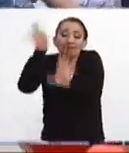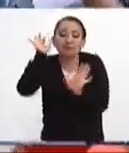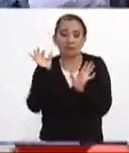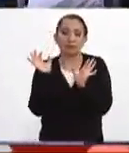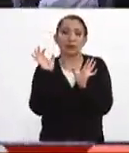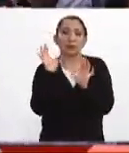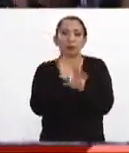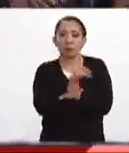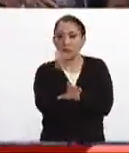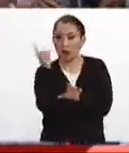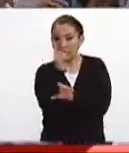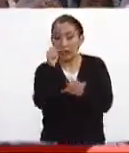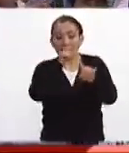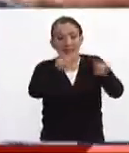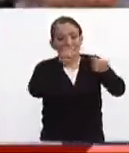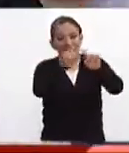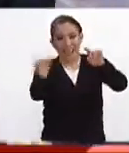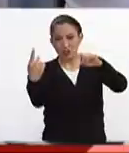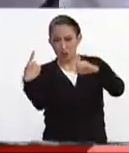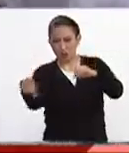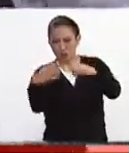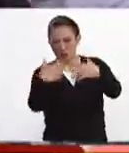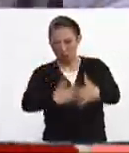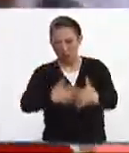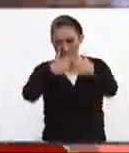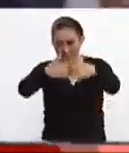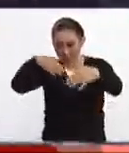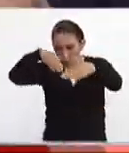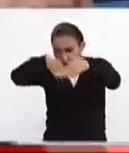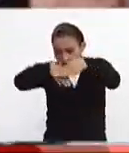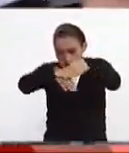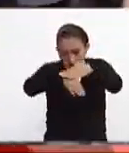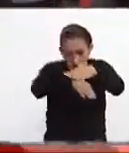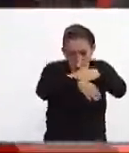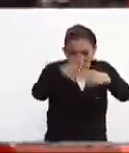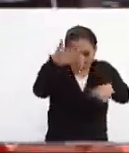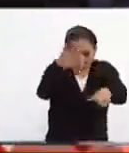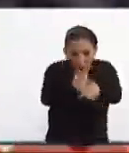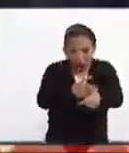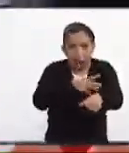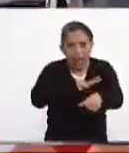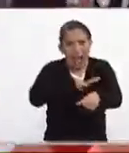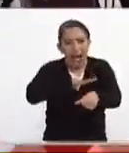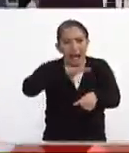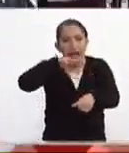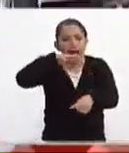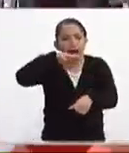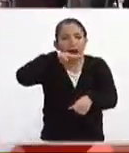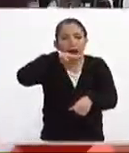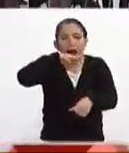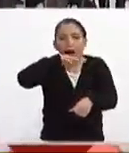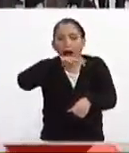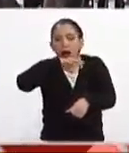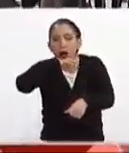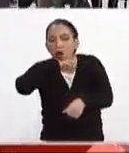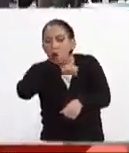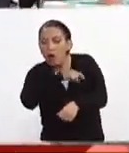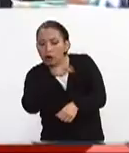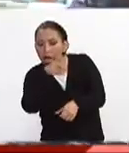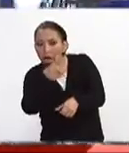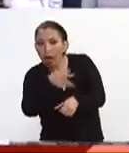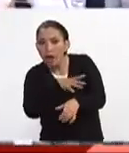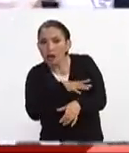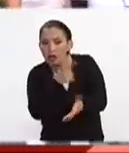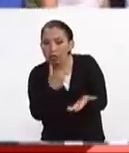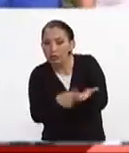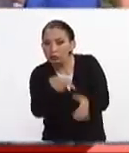diversos aparatos que han introducido ahí han detectado cierta posibilidad de vida